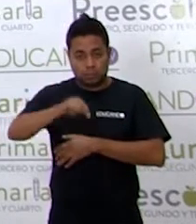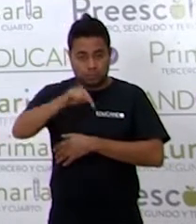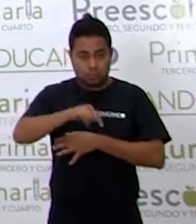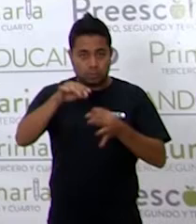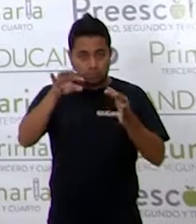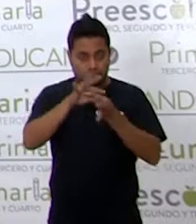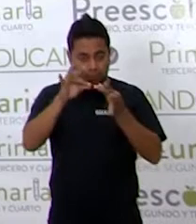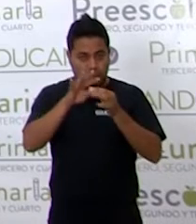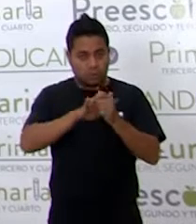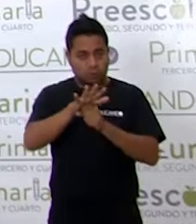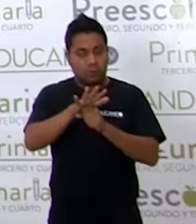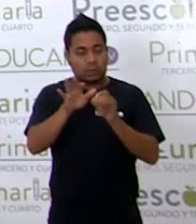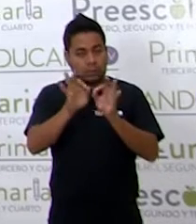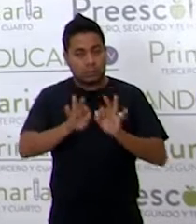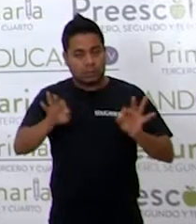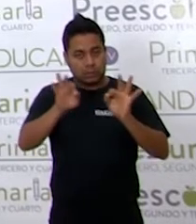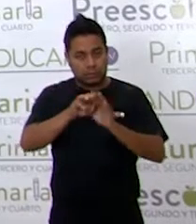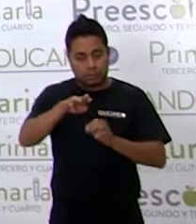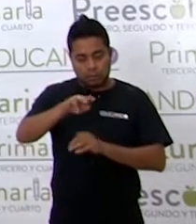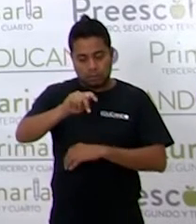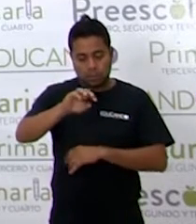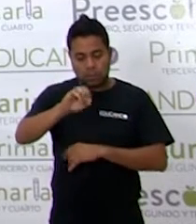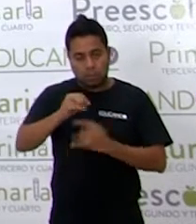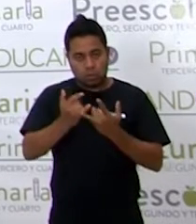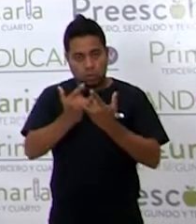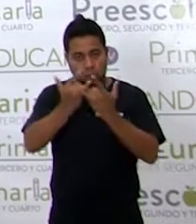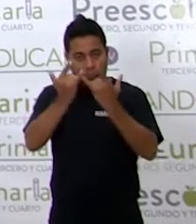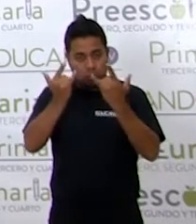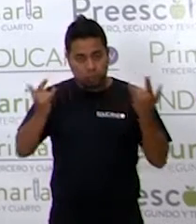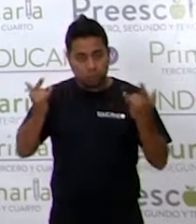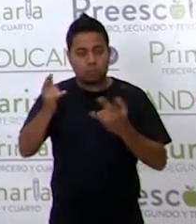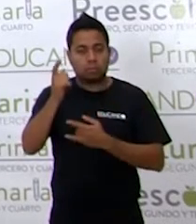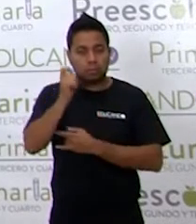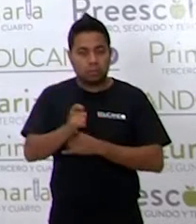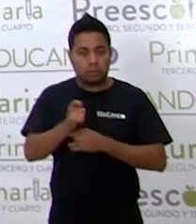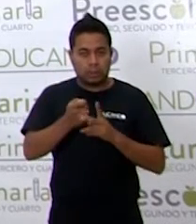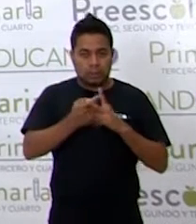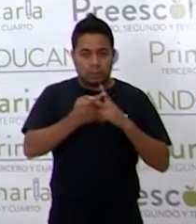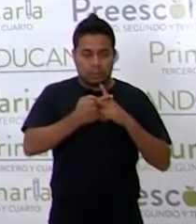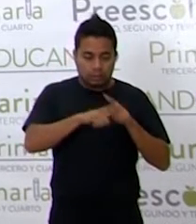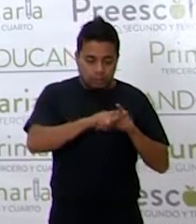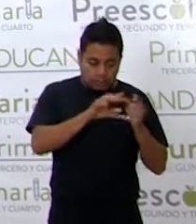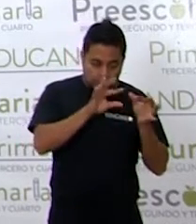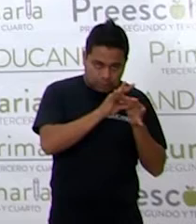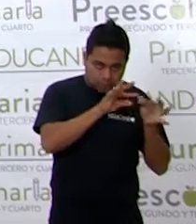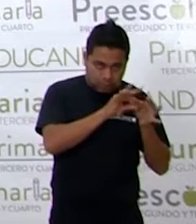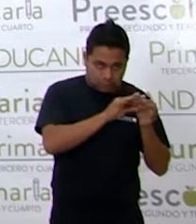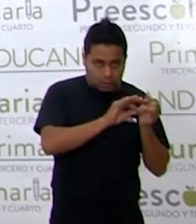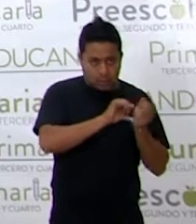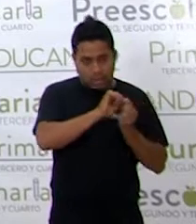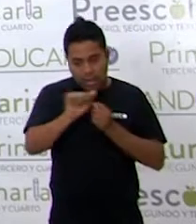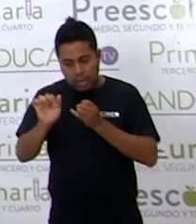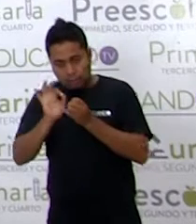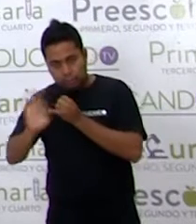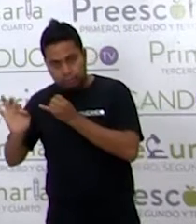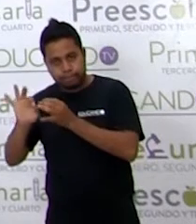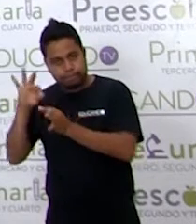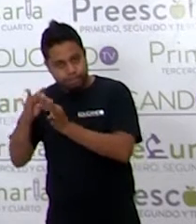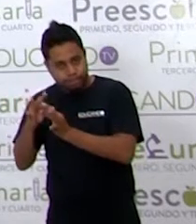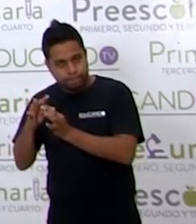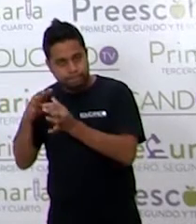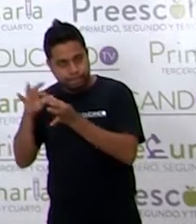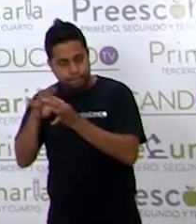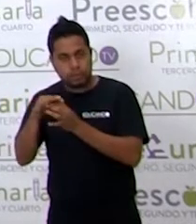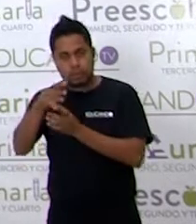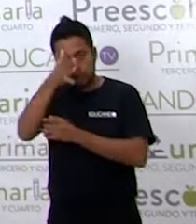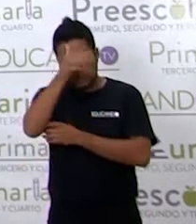importancia de que los mitos se cuenten de inicio a final. Recordemos que